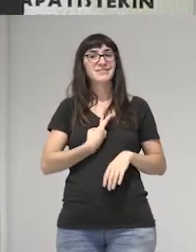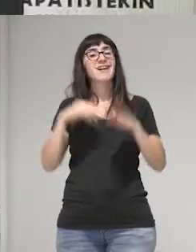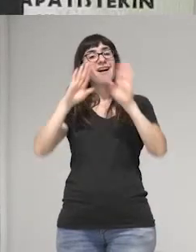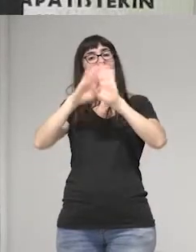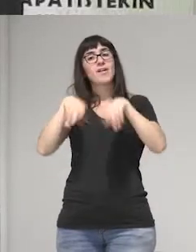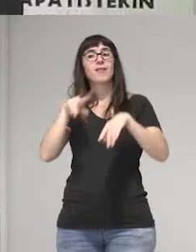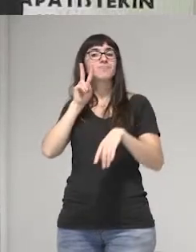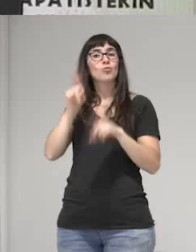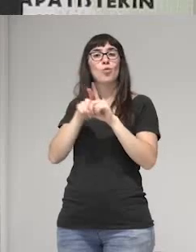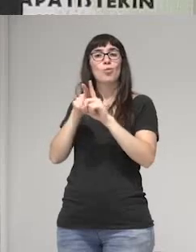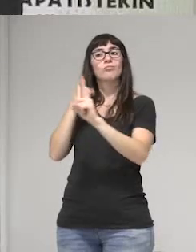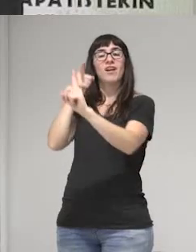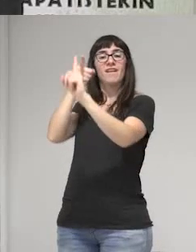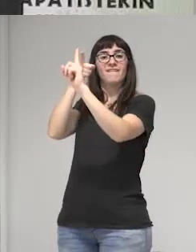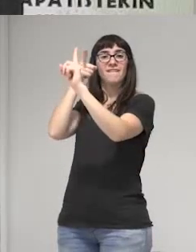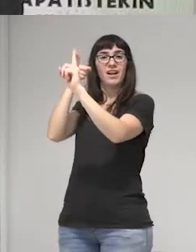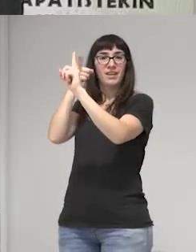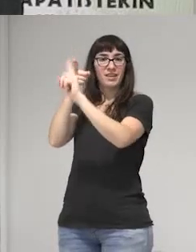referentes